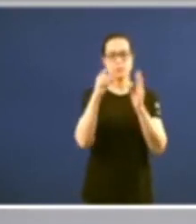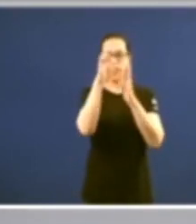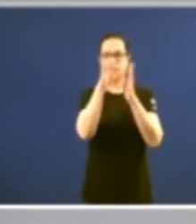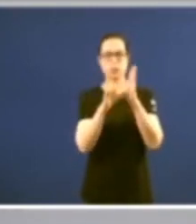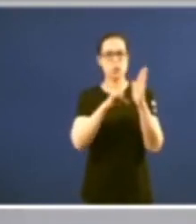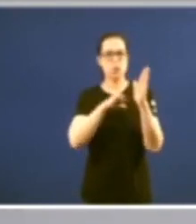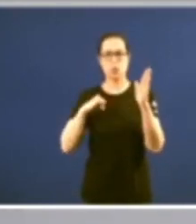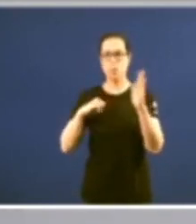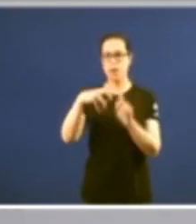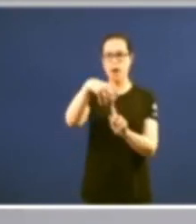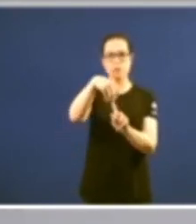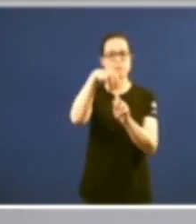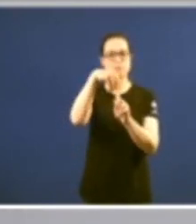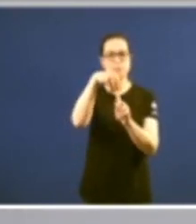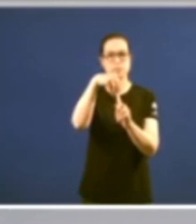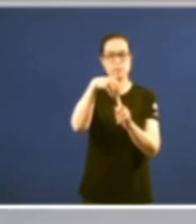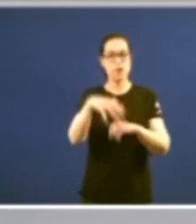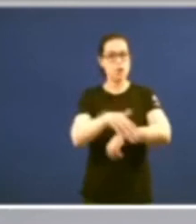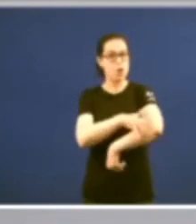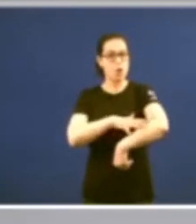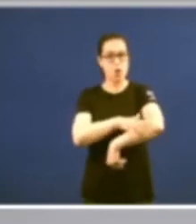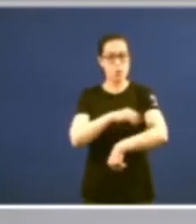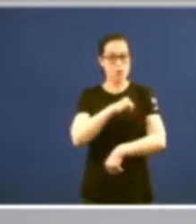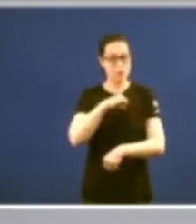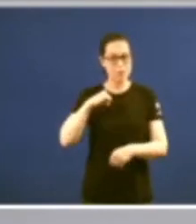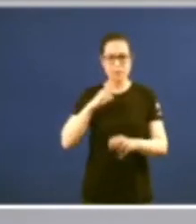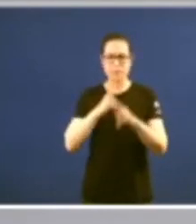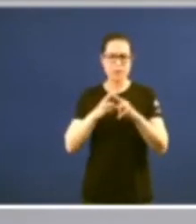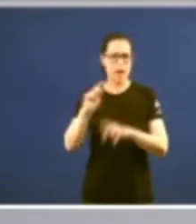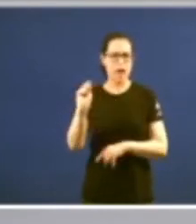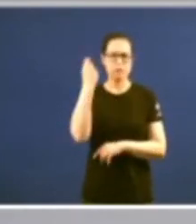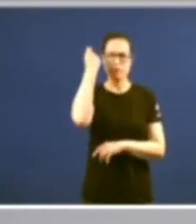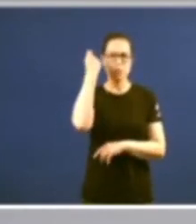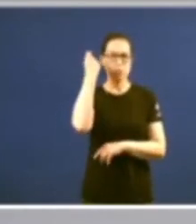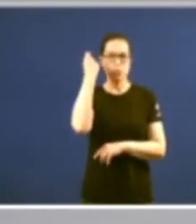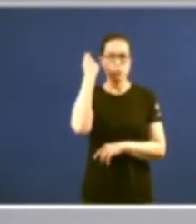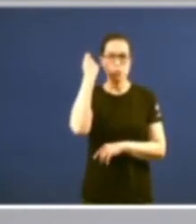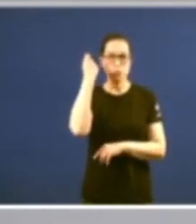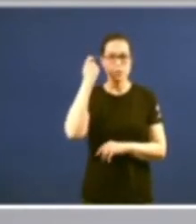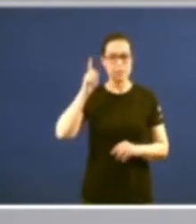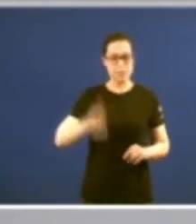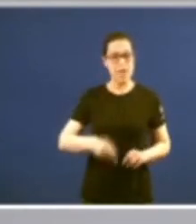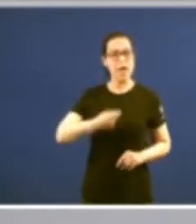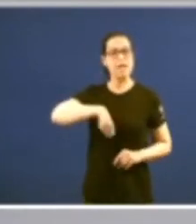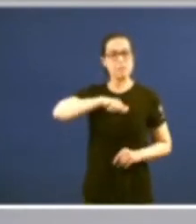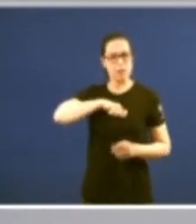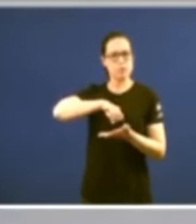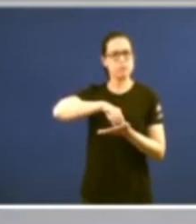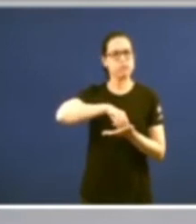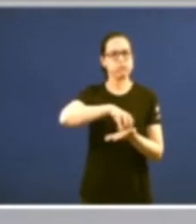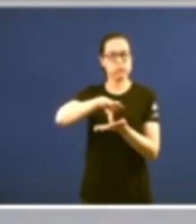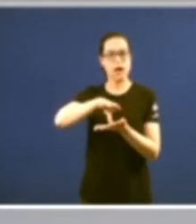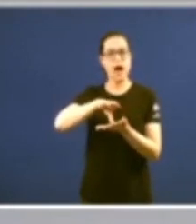o autogoverno galego é a historia dun éxito e tamén o é a España das autonomías ese